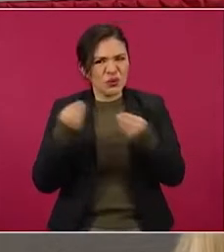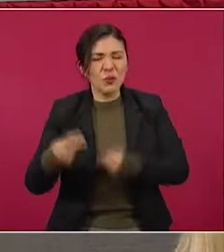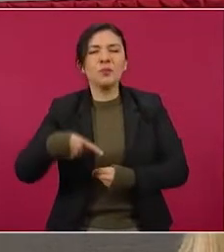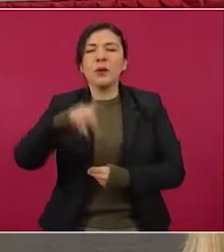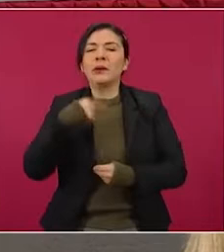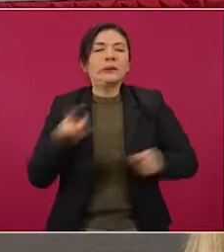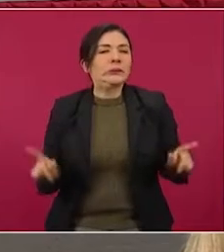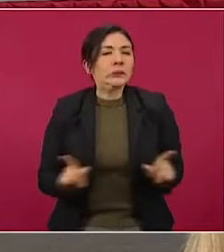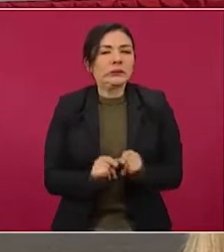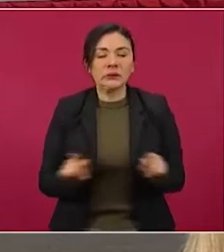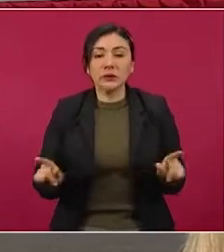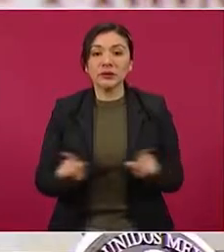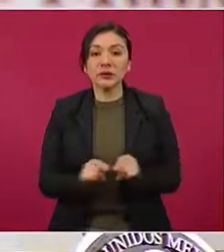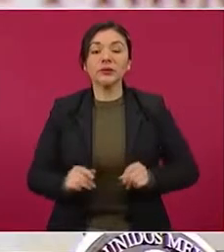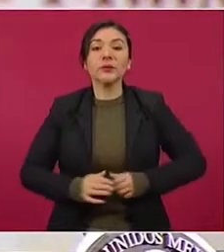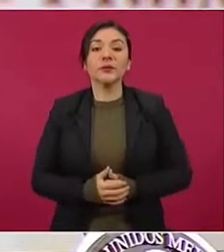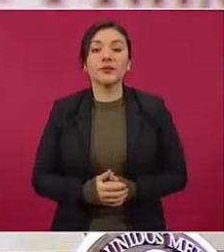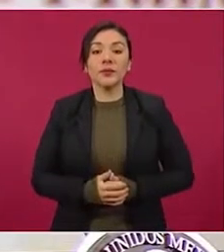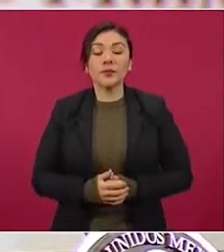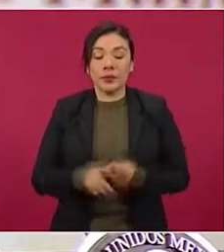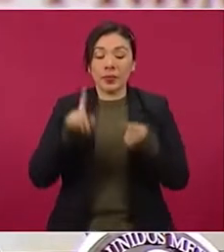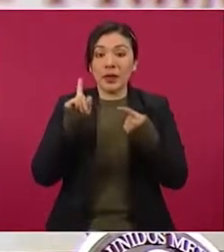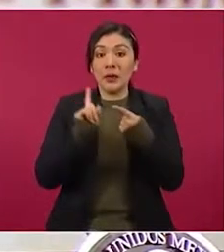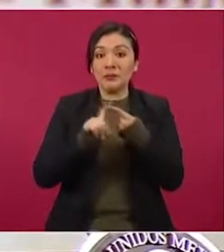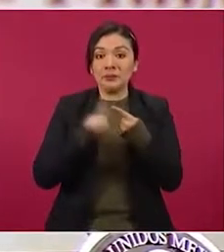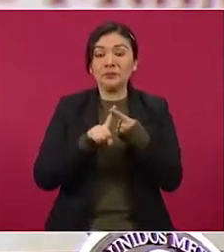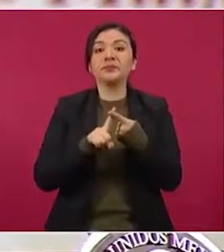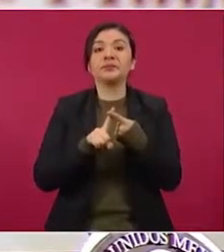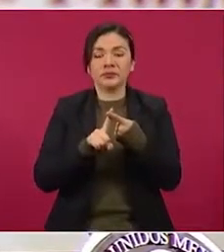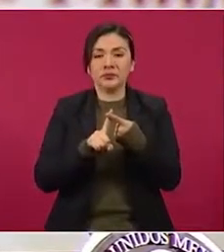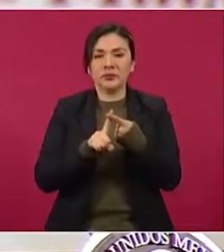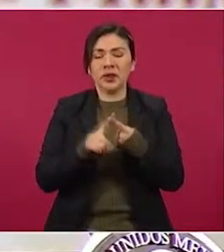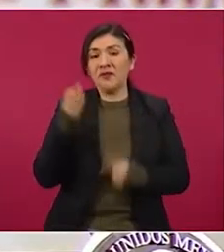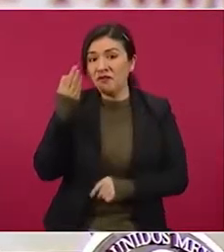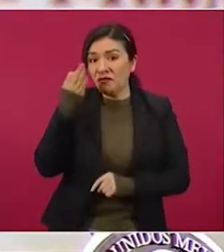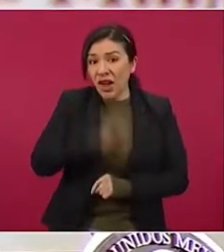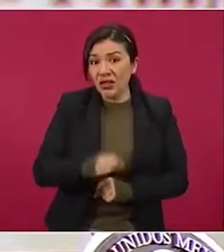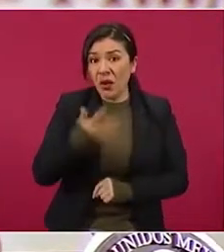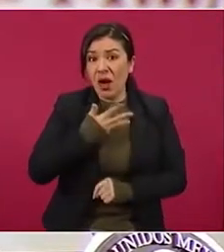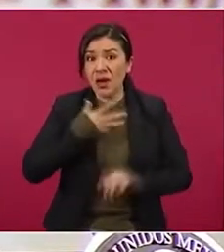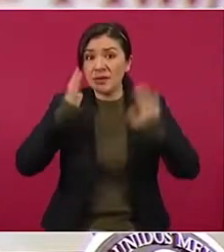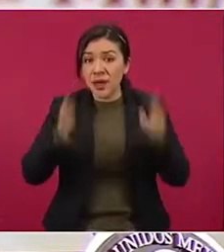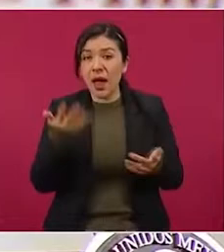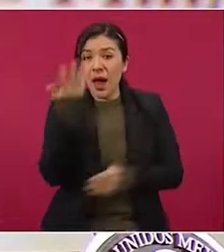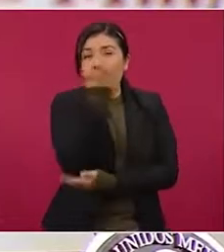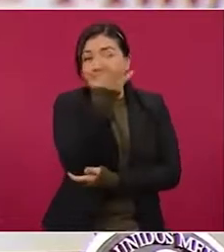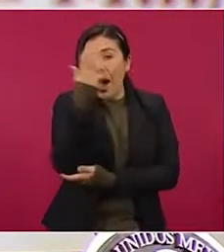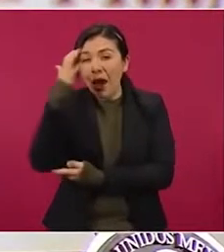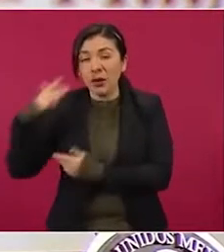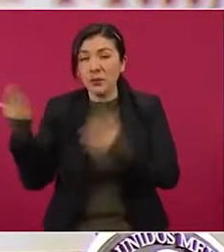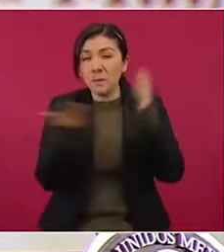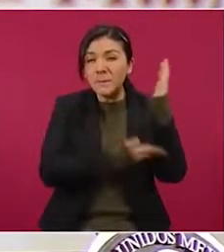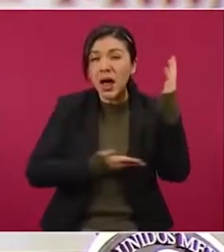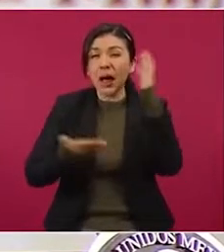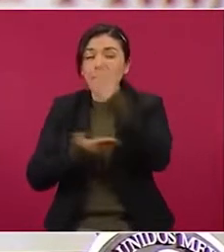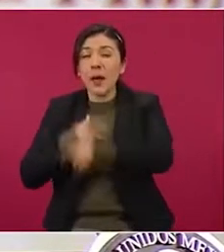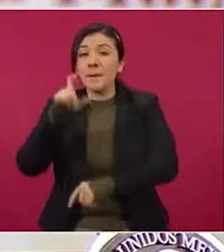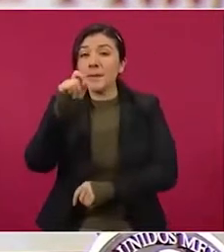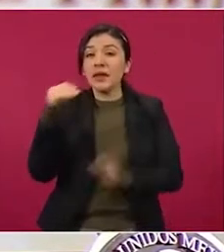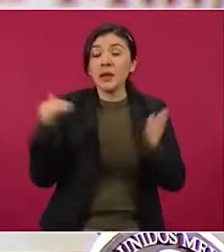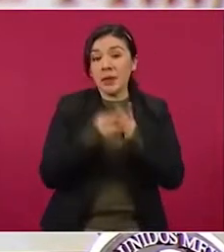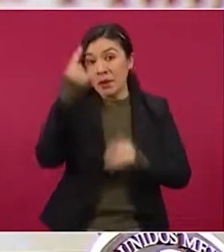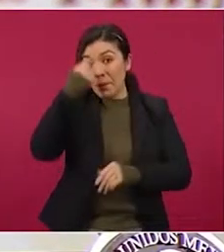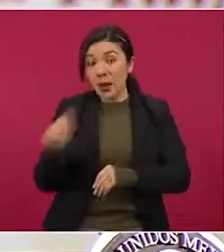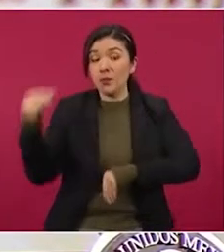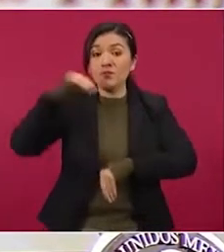a resumir. La primera, es falso que se hayan talado 20 mil árboles para construir el